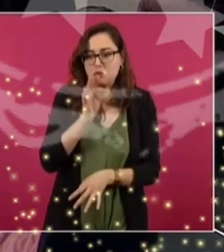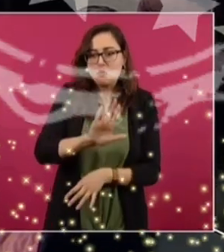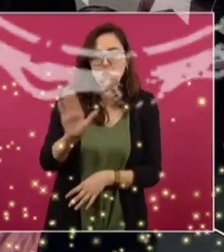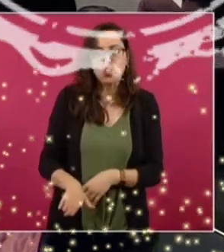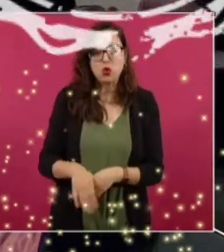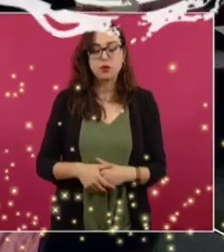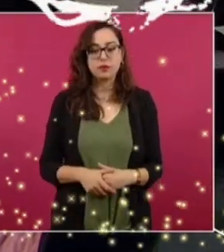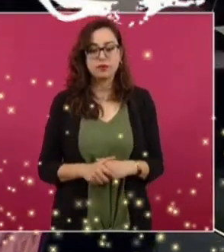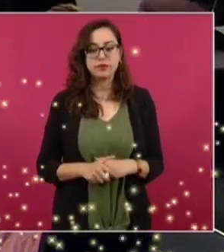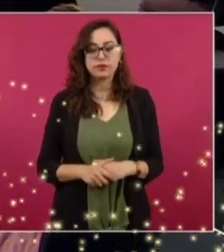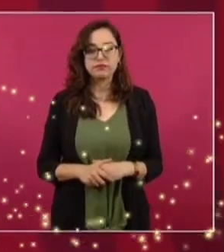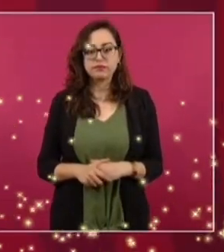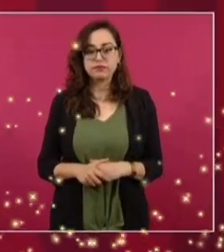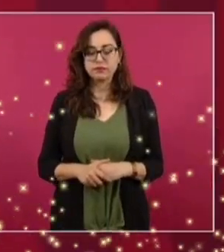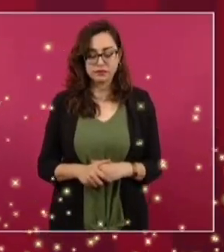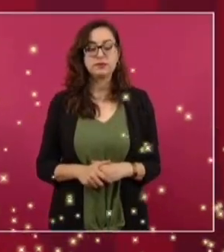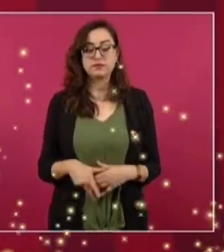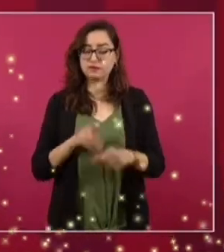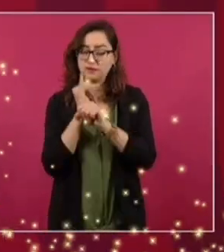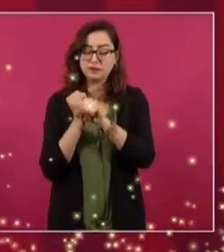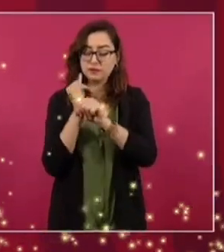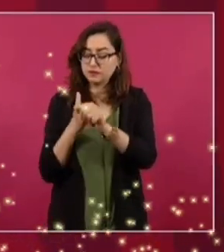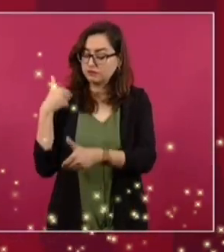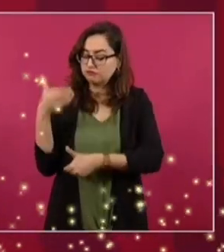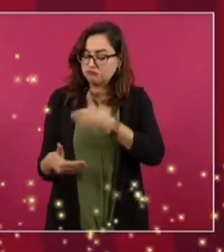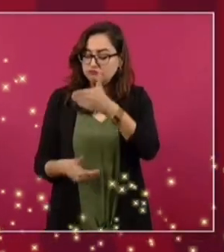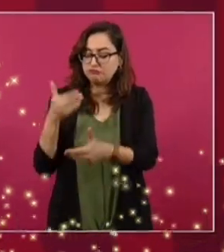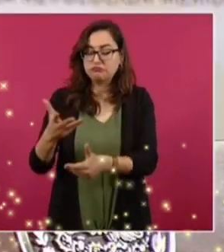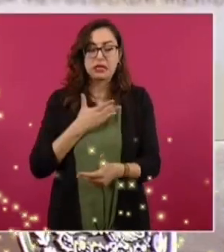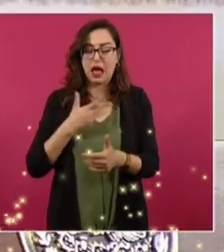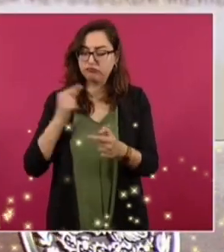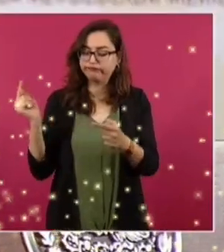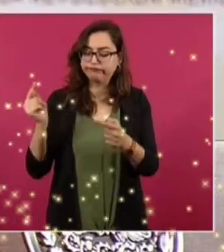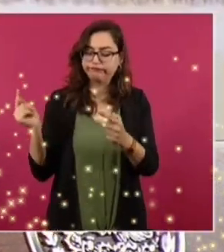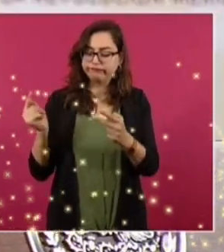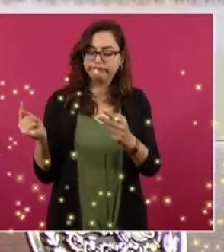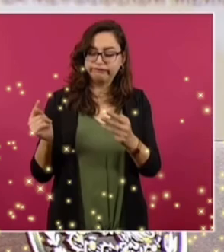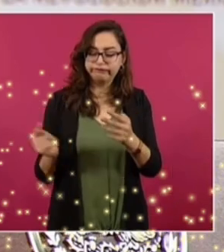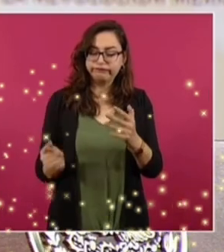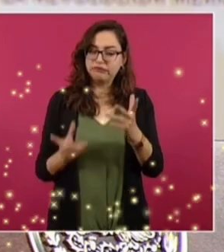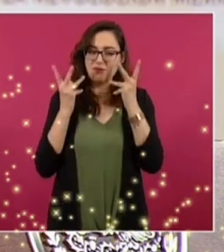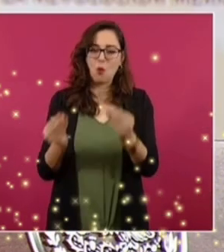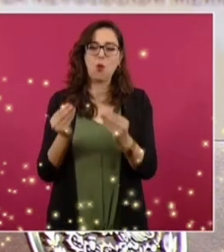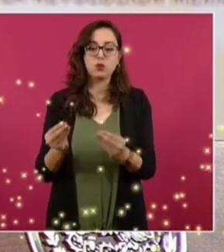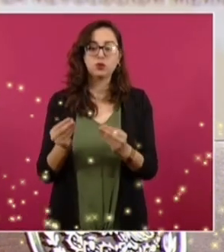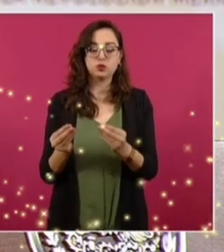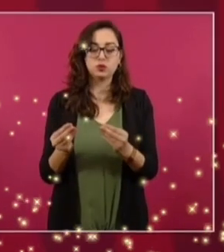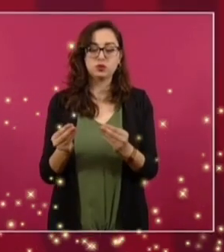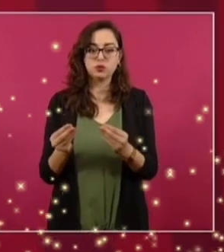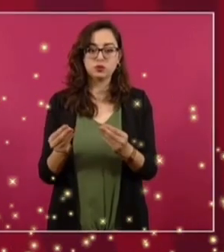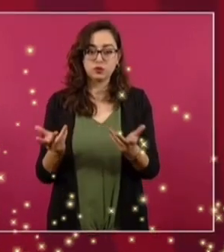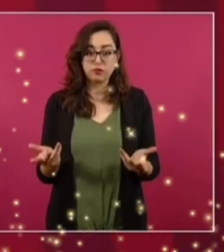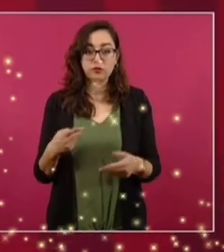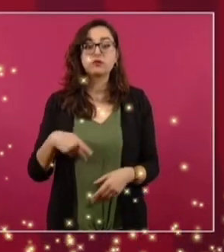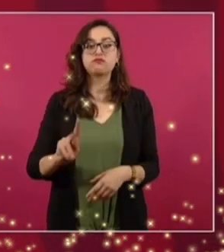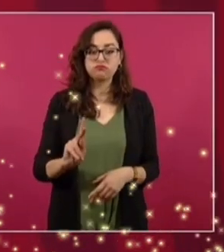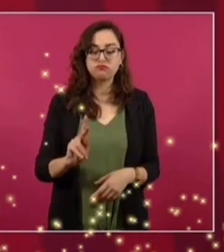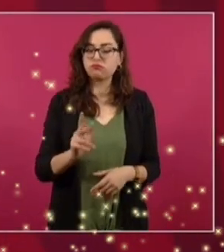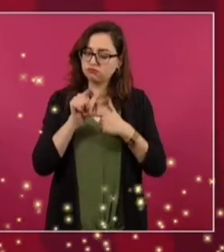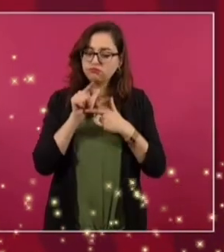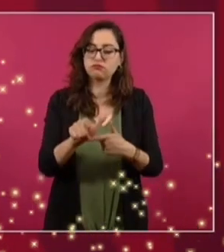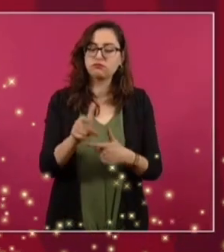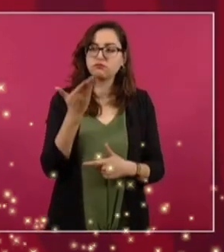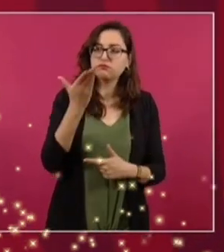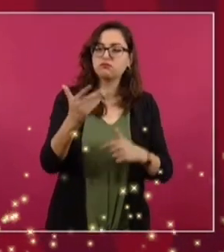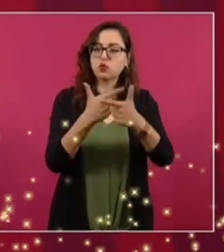Pues ya está bastante avanzada la investigación, hay muchos elementos. De todas maneras, se está pidiendo la opinión del grupo asesor,